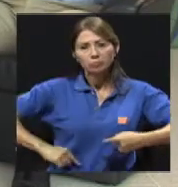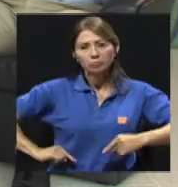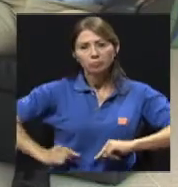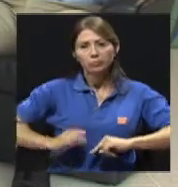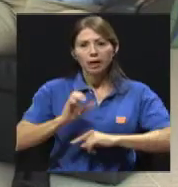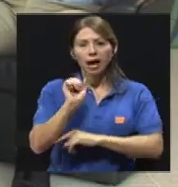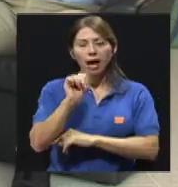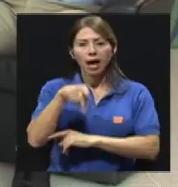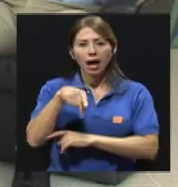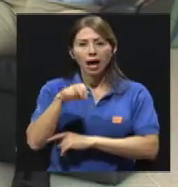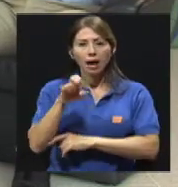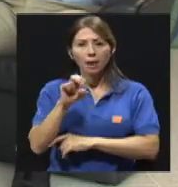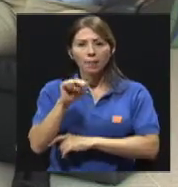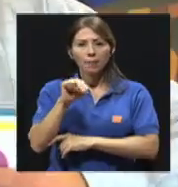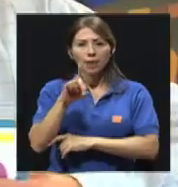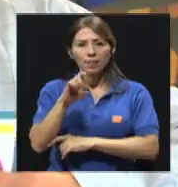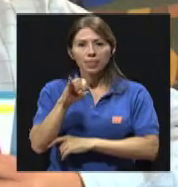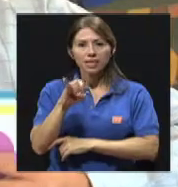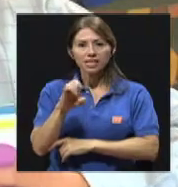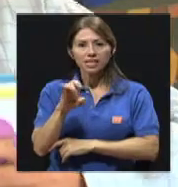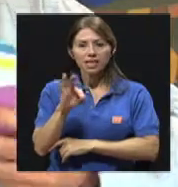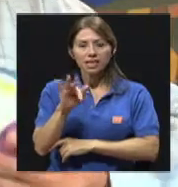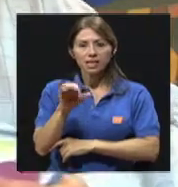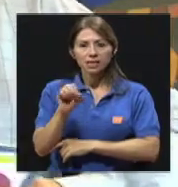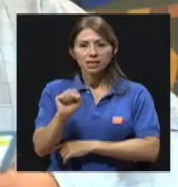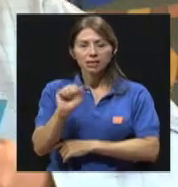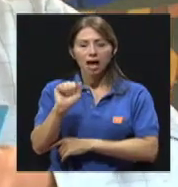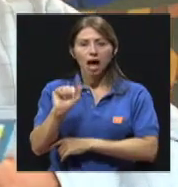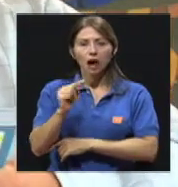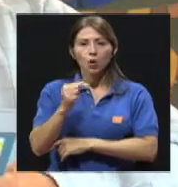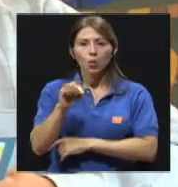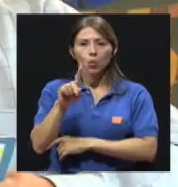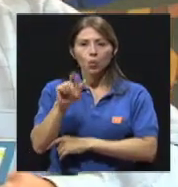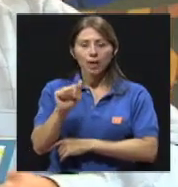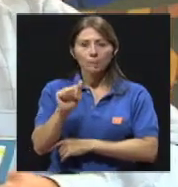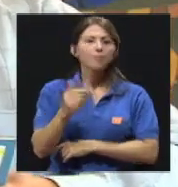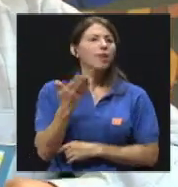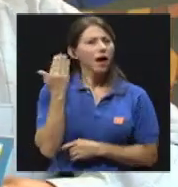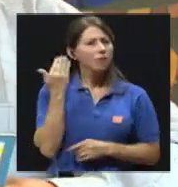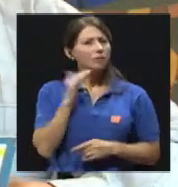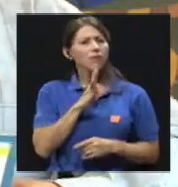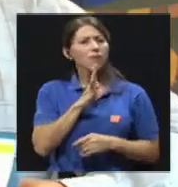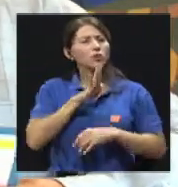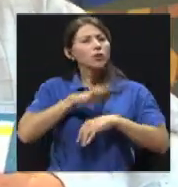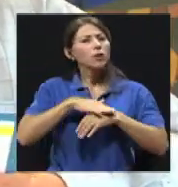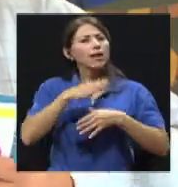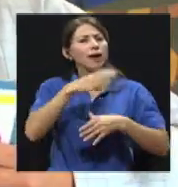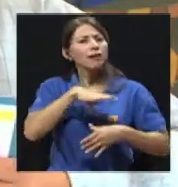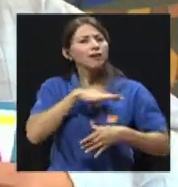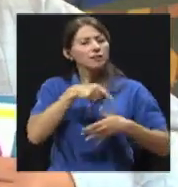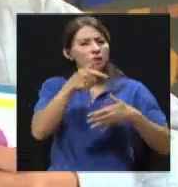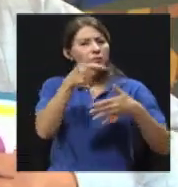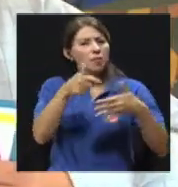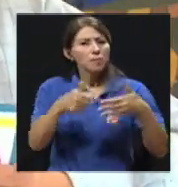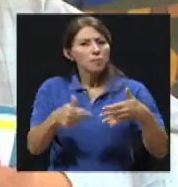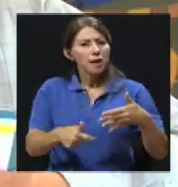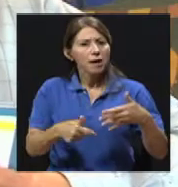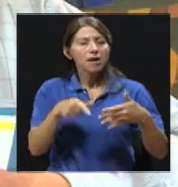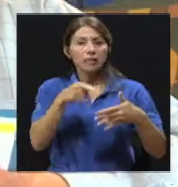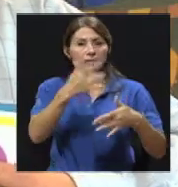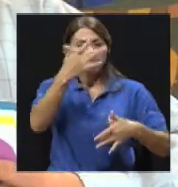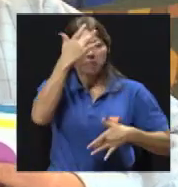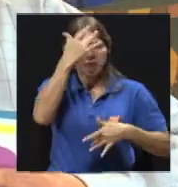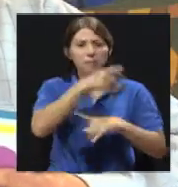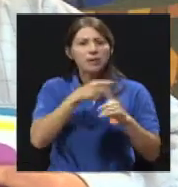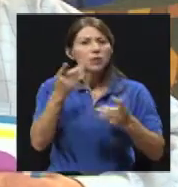Doctor, en el bloque pasado hablábamos de las características generales de la apendicitis. Pero tal vez si usted nos puede explicar cuáles son